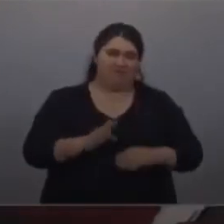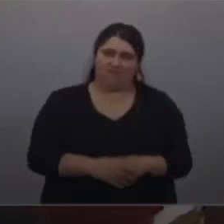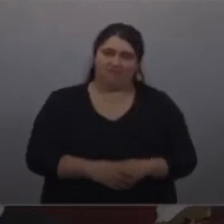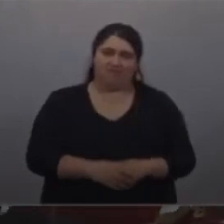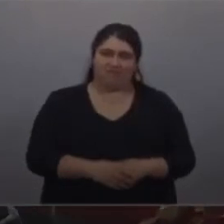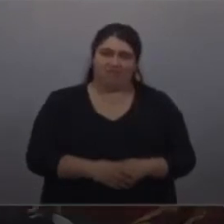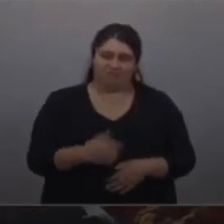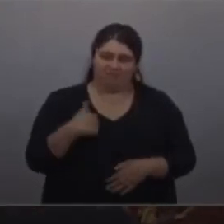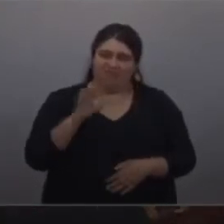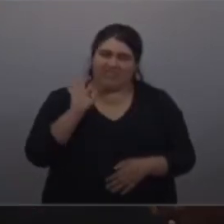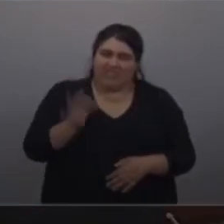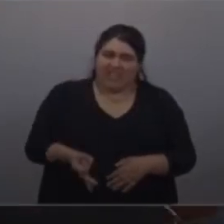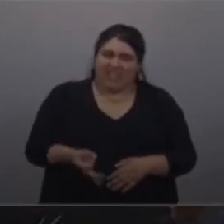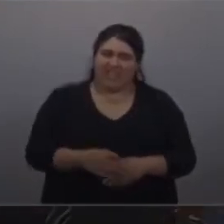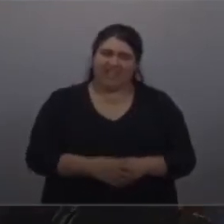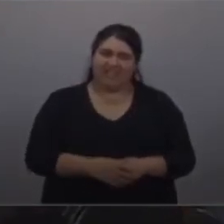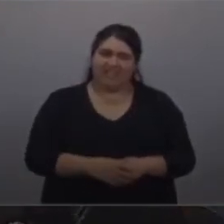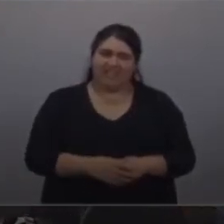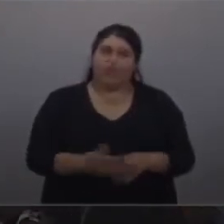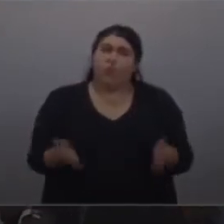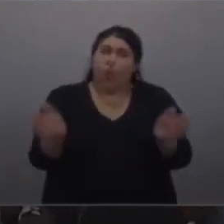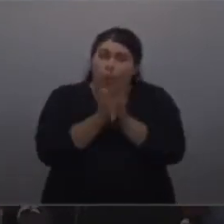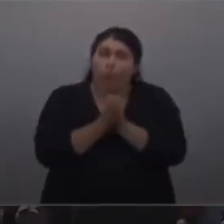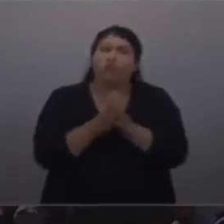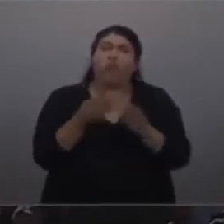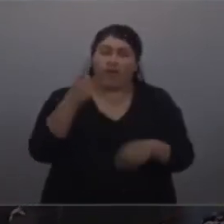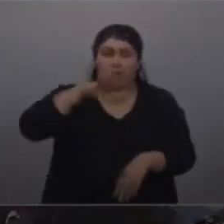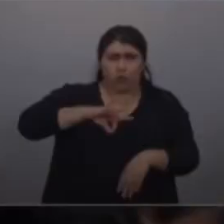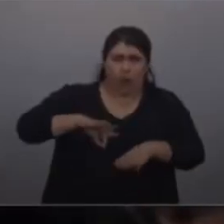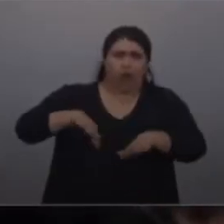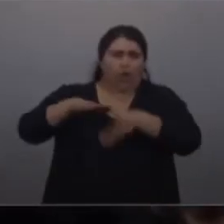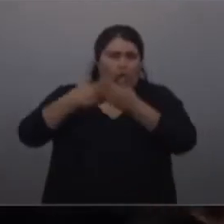Sé que junto con la recuperación del ingreso,